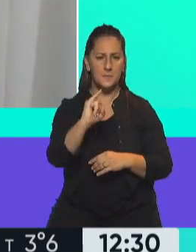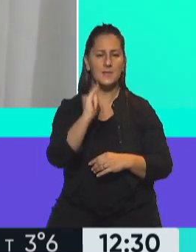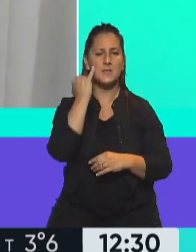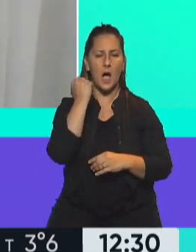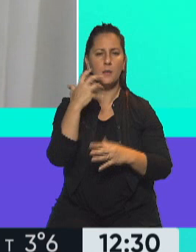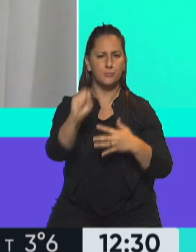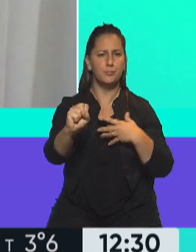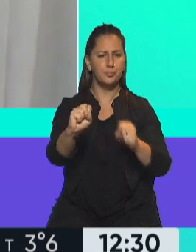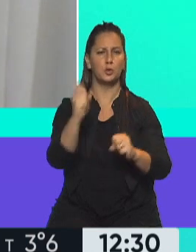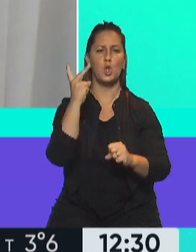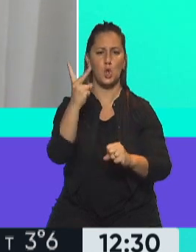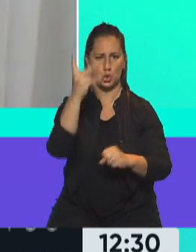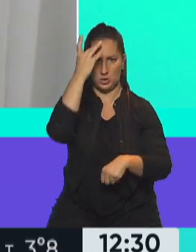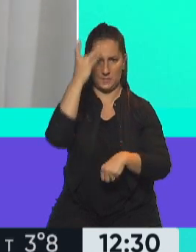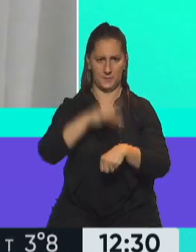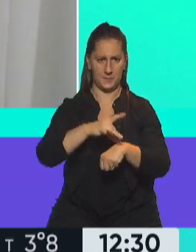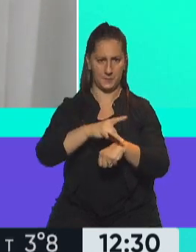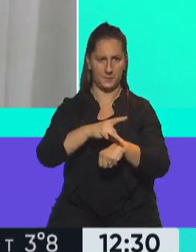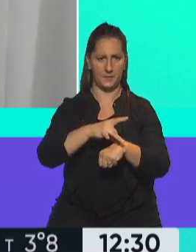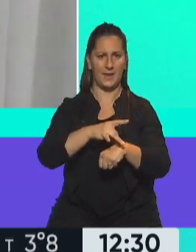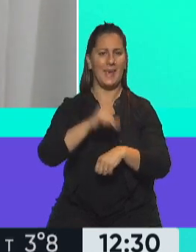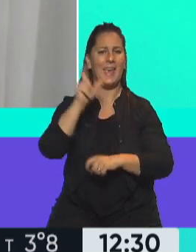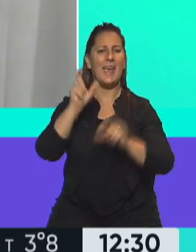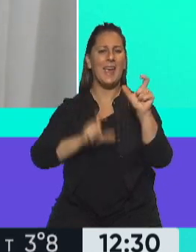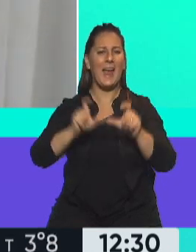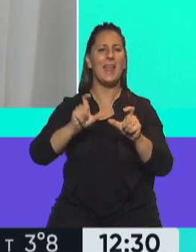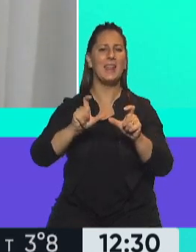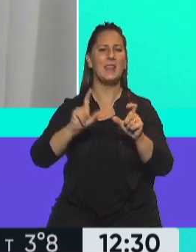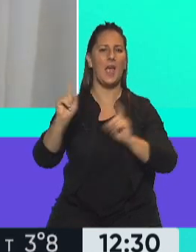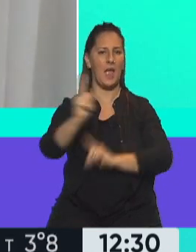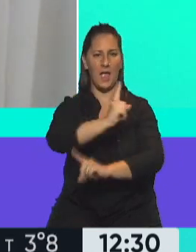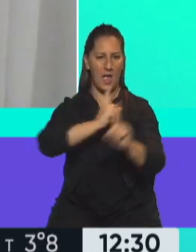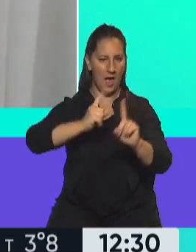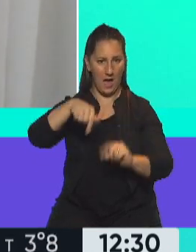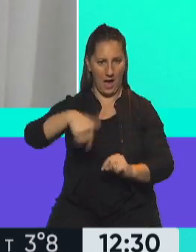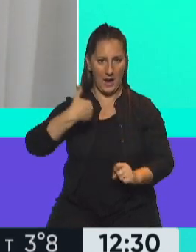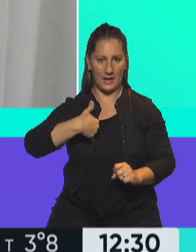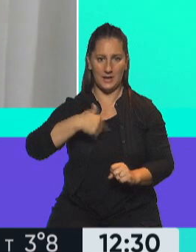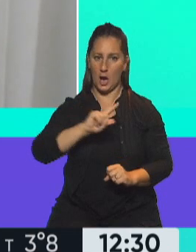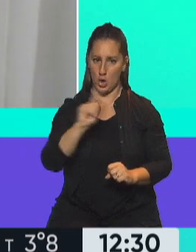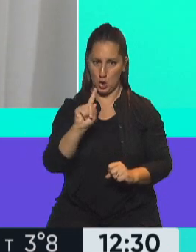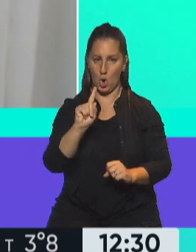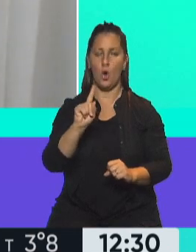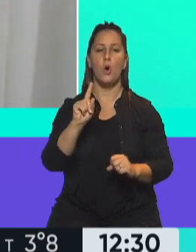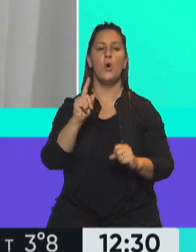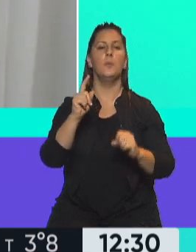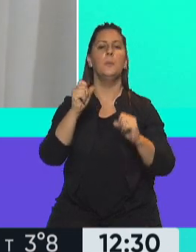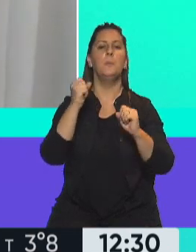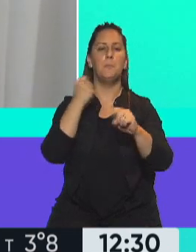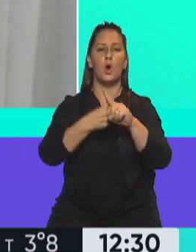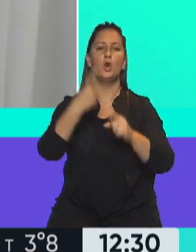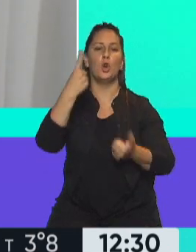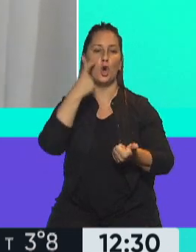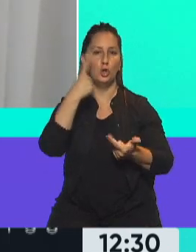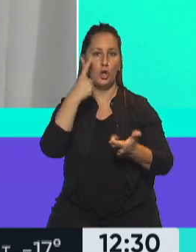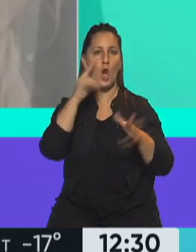detectado dos casos, pero no de gente que estaba circulando en la Argentina, sino que estos casos fueron detectados producto de los controlos que se